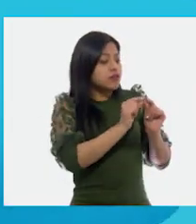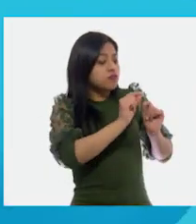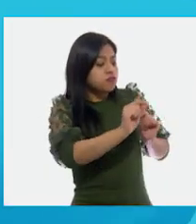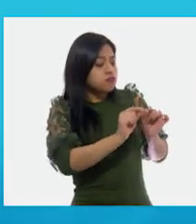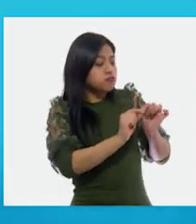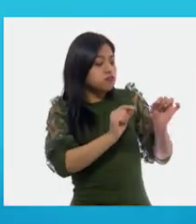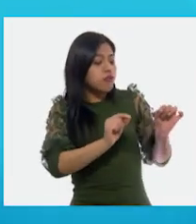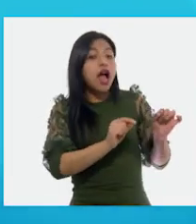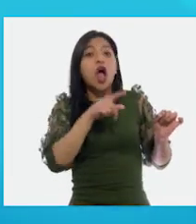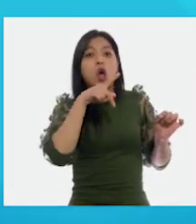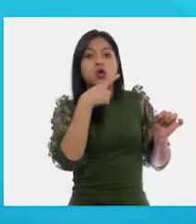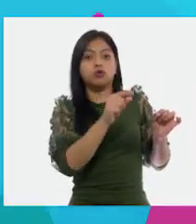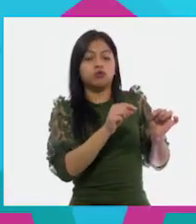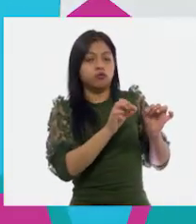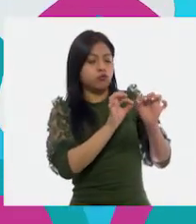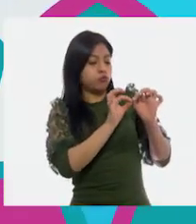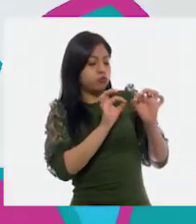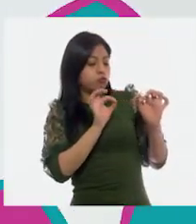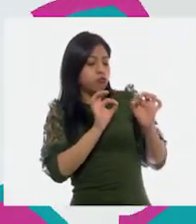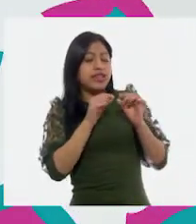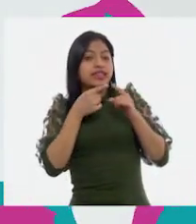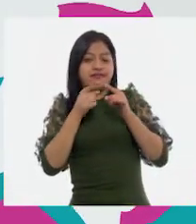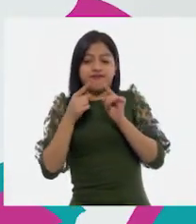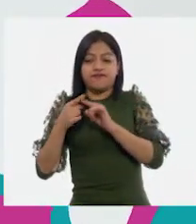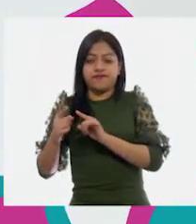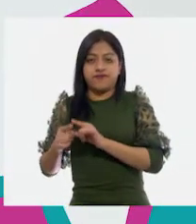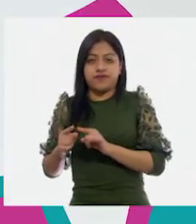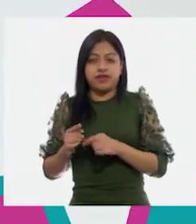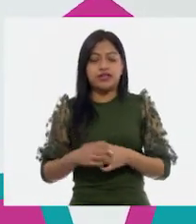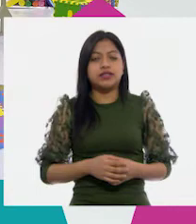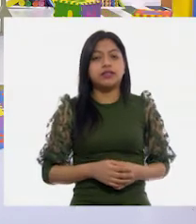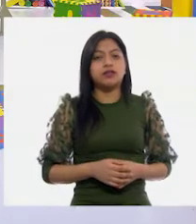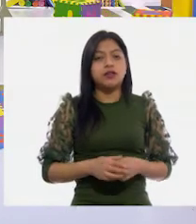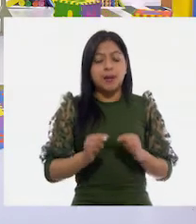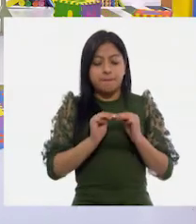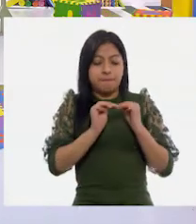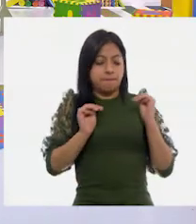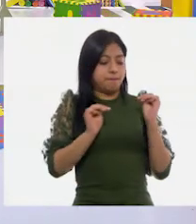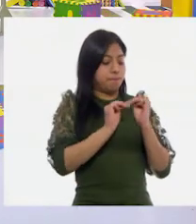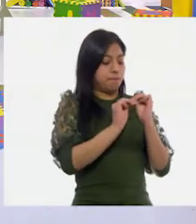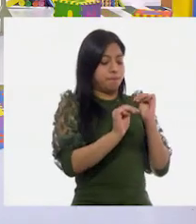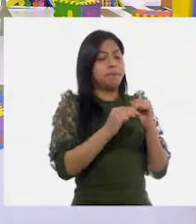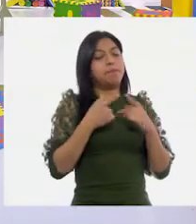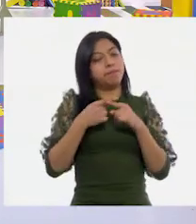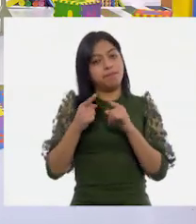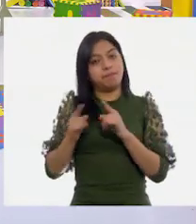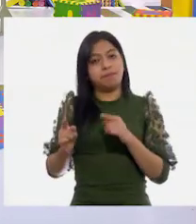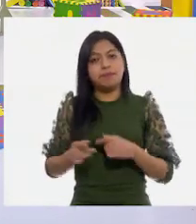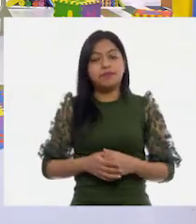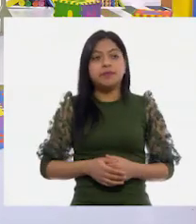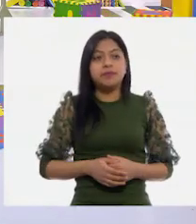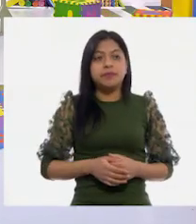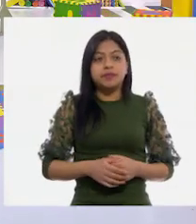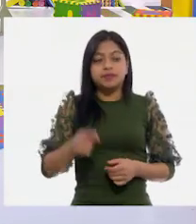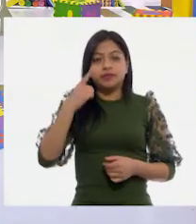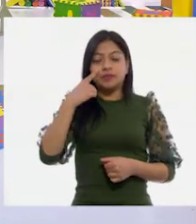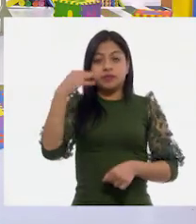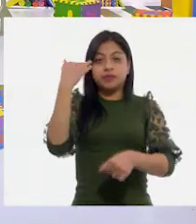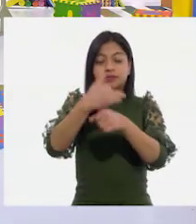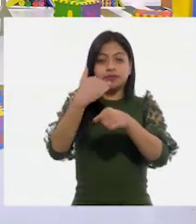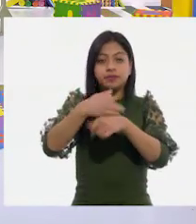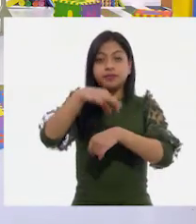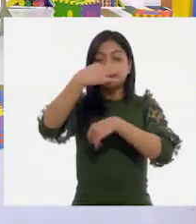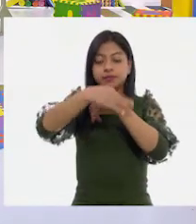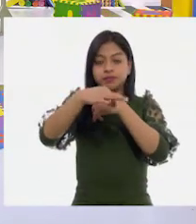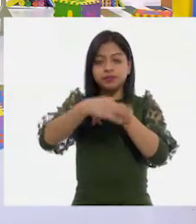tamaño de la unidad de medida utilizada. Entonces vayan por su libro, pero... Y mientras, nosotras